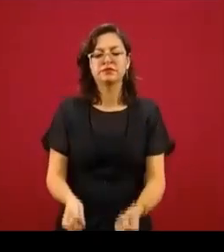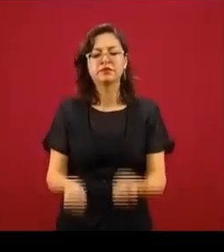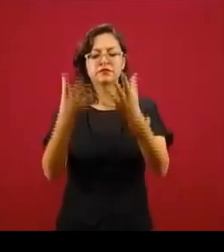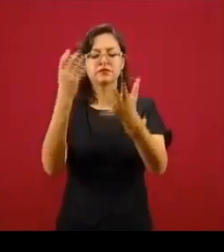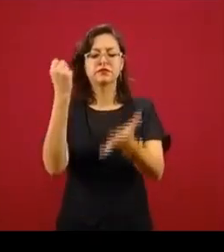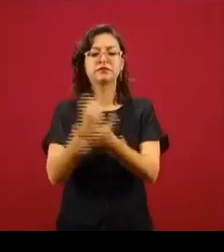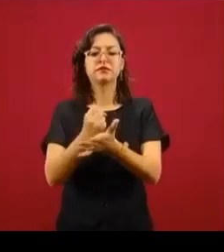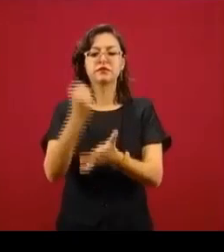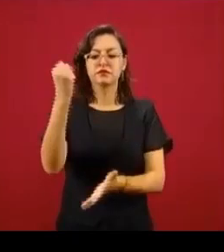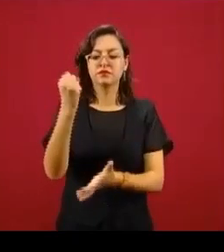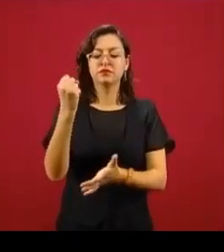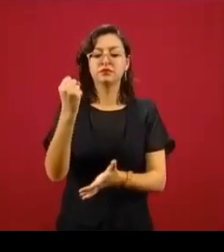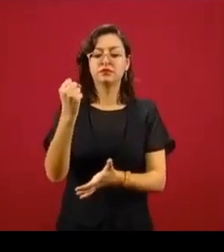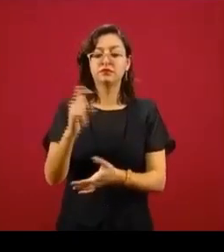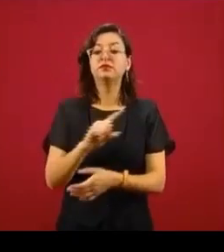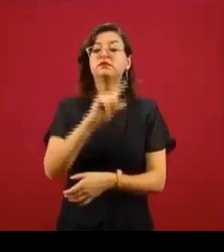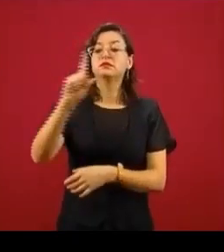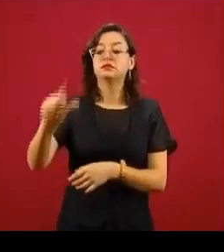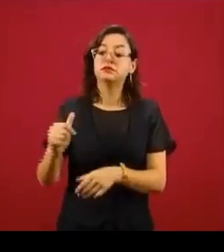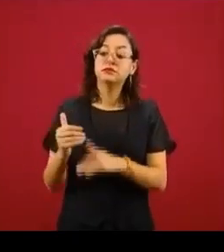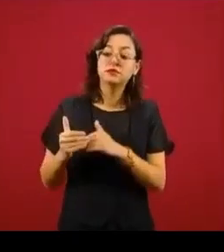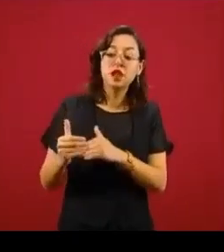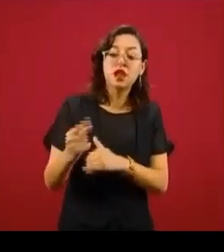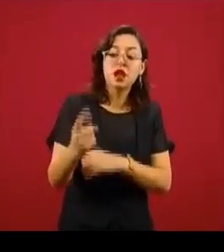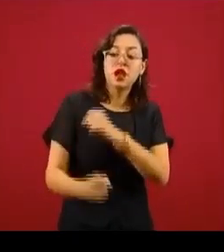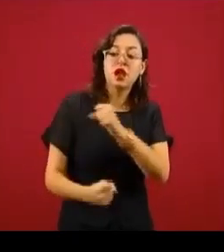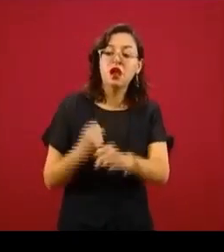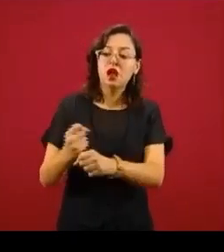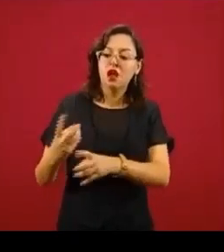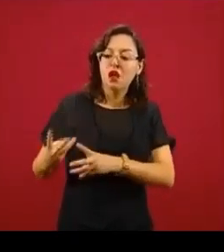y cuánto se terminaba ejerciendo.